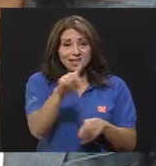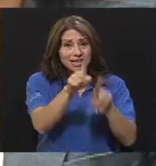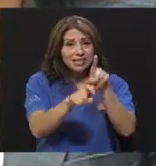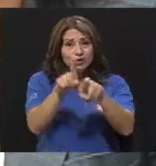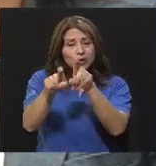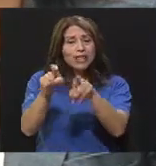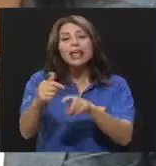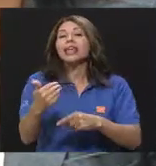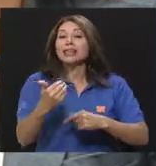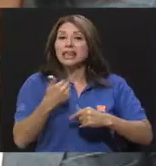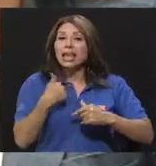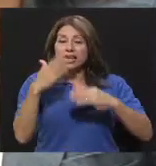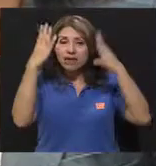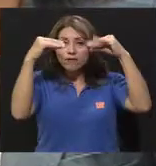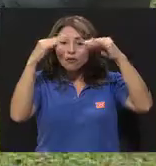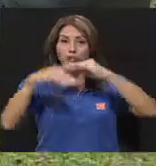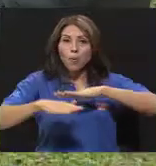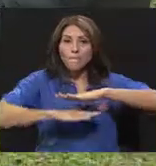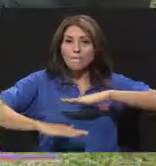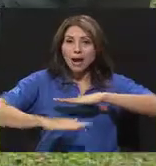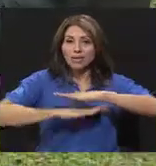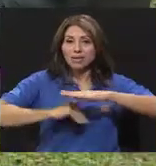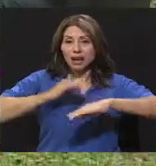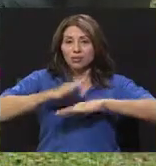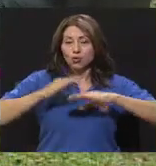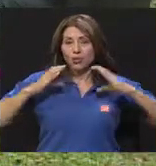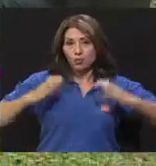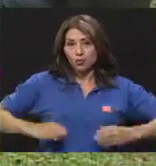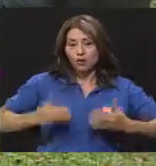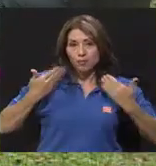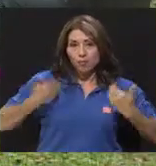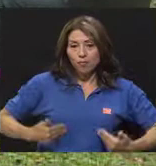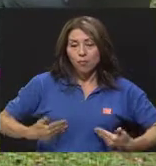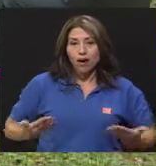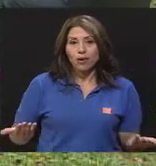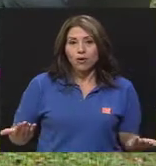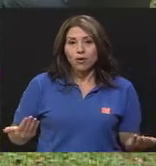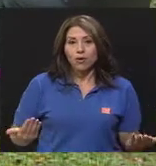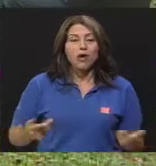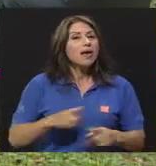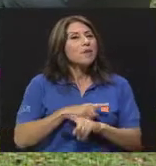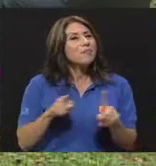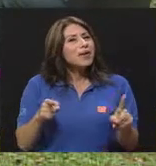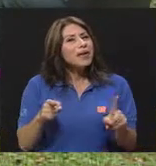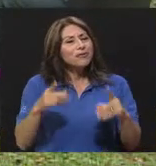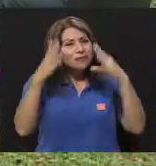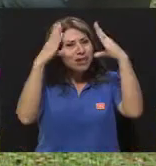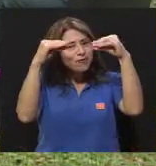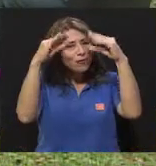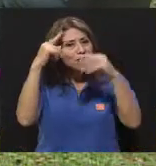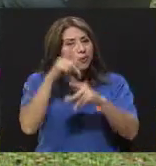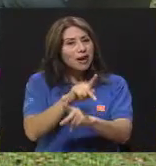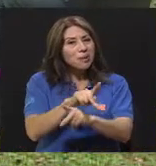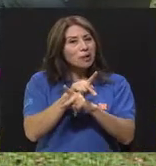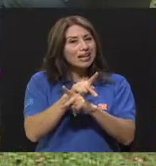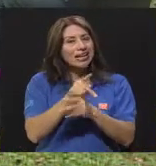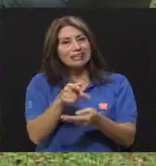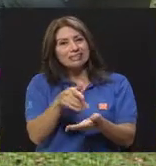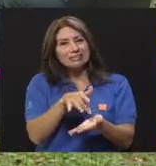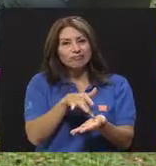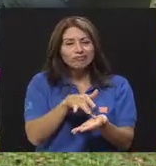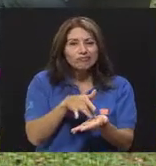básica alrededor de anatomía, tienen una débil información protectora. Y